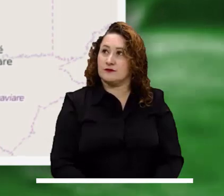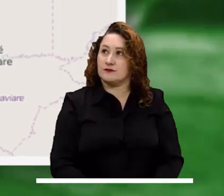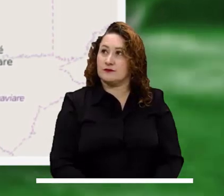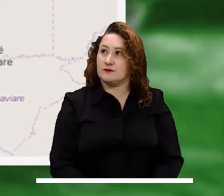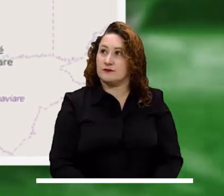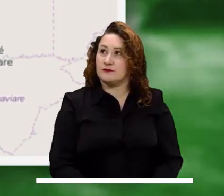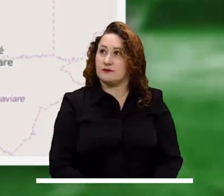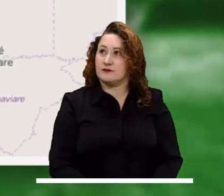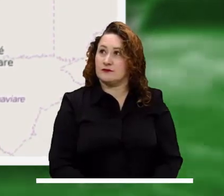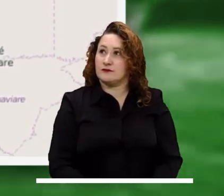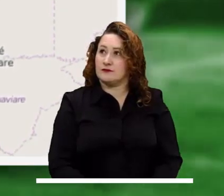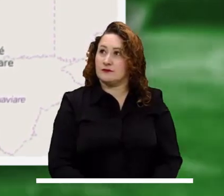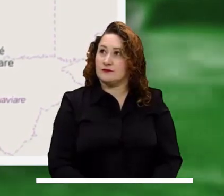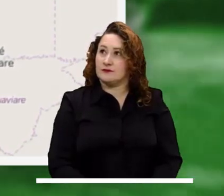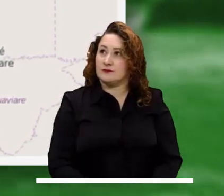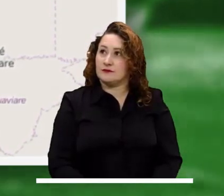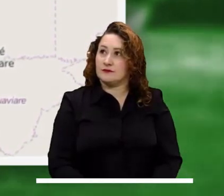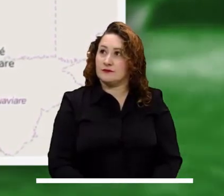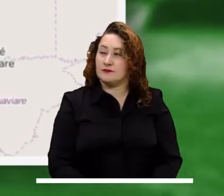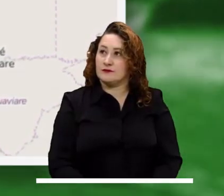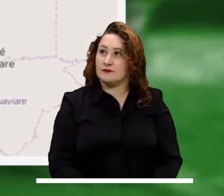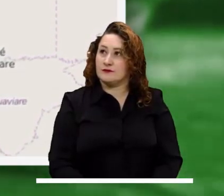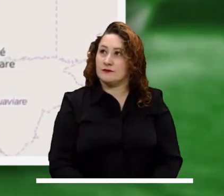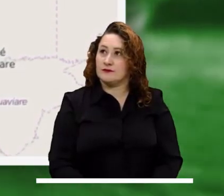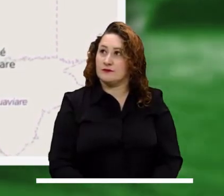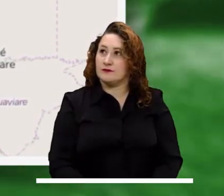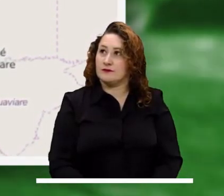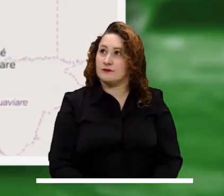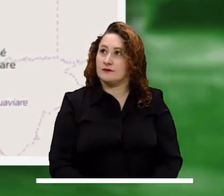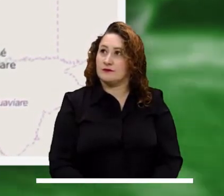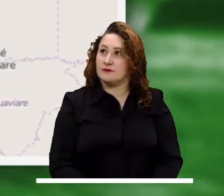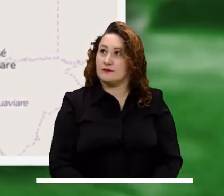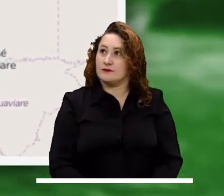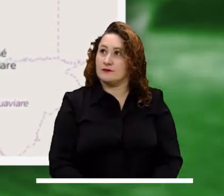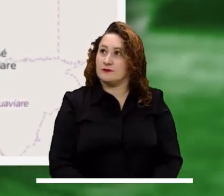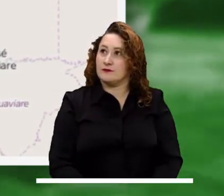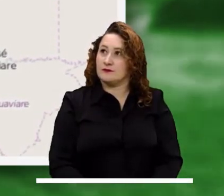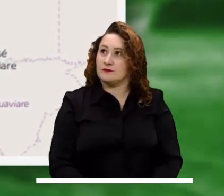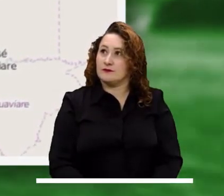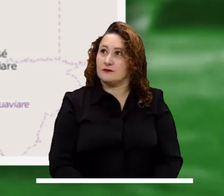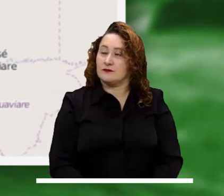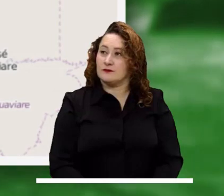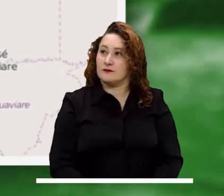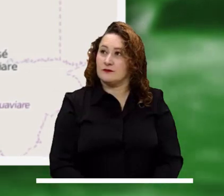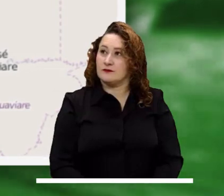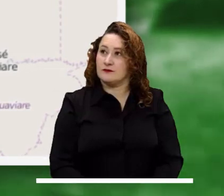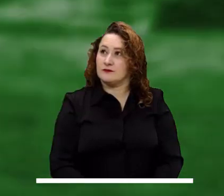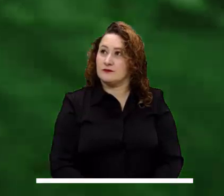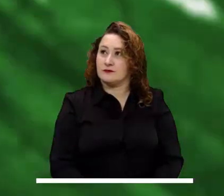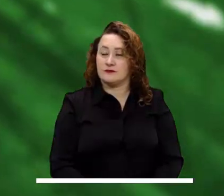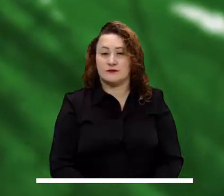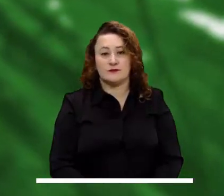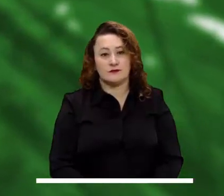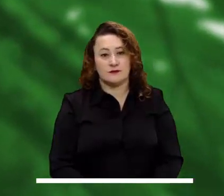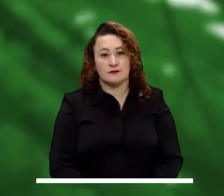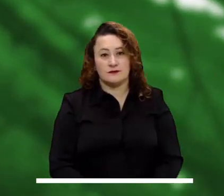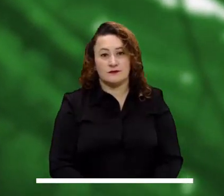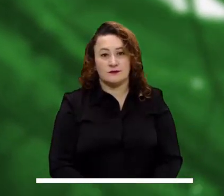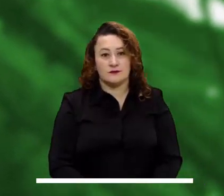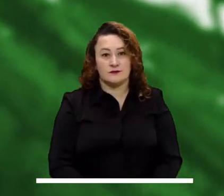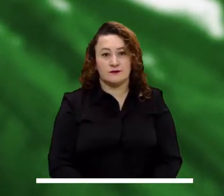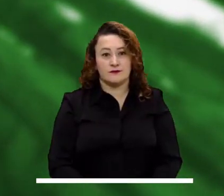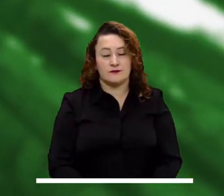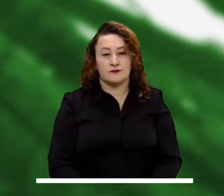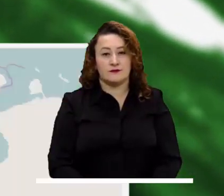aportantes en el Caño Grande. Se recomienda especial atención a la altura de Restrepo, Villavicencio y en el municipio de